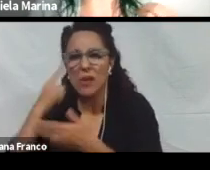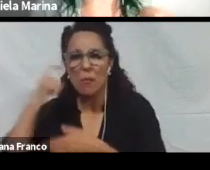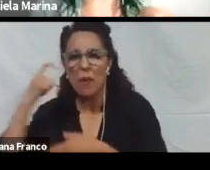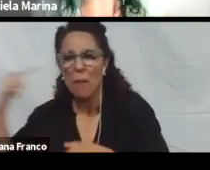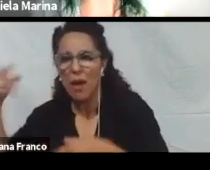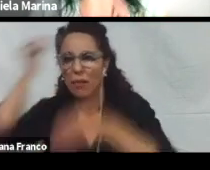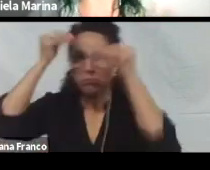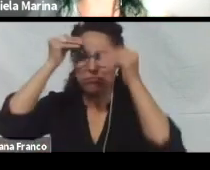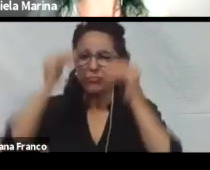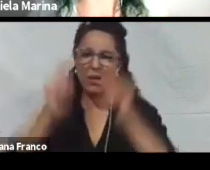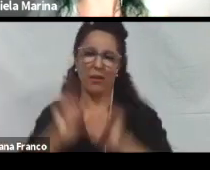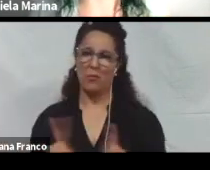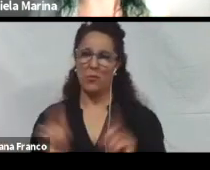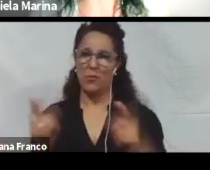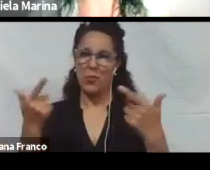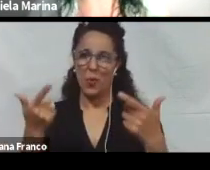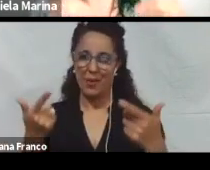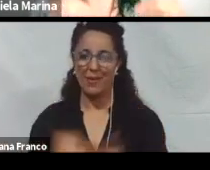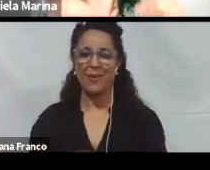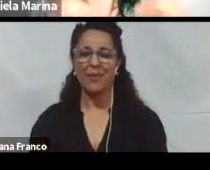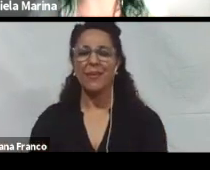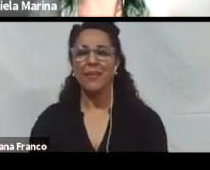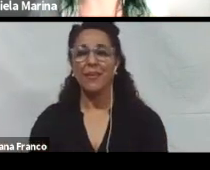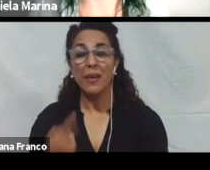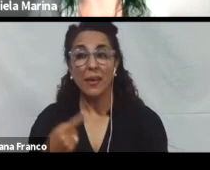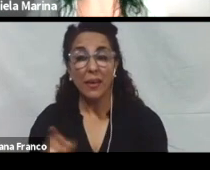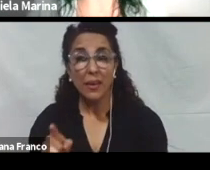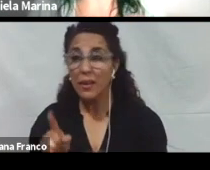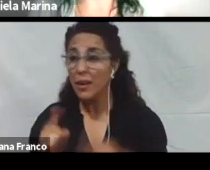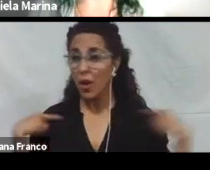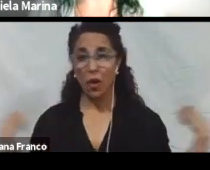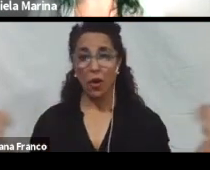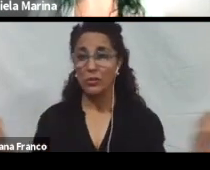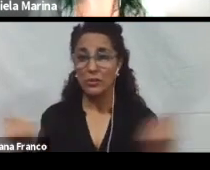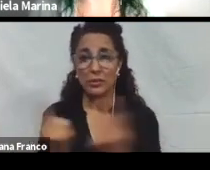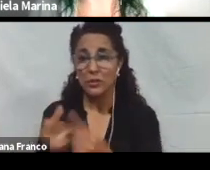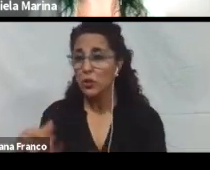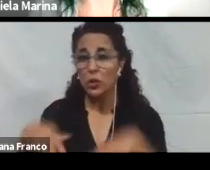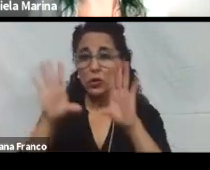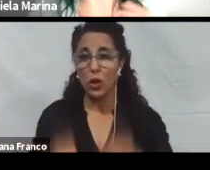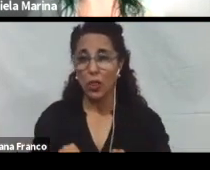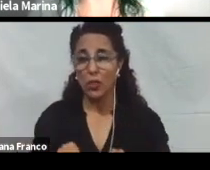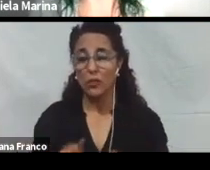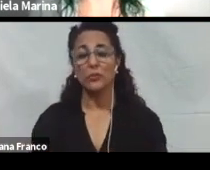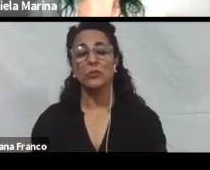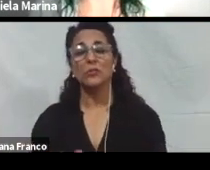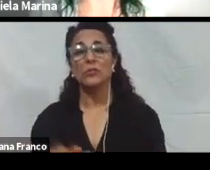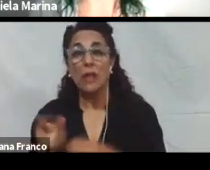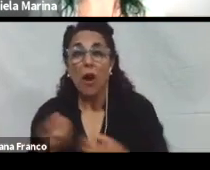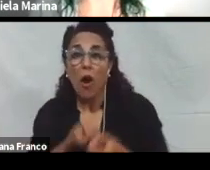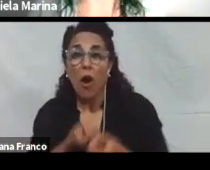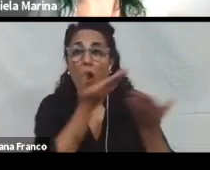que sea óptima para todos los estudiantes también. Y en todos los contextos. Entonces, por eso también es importante ofrecer